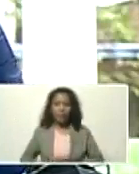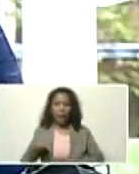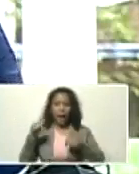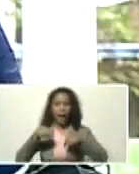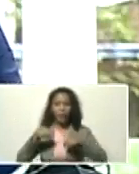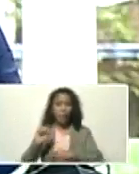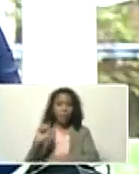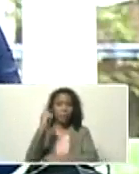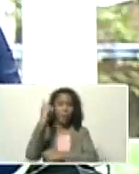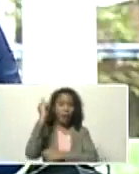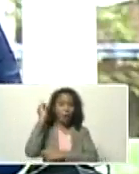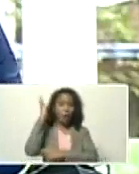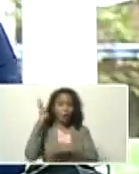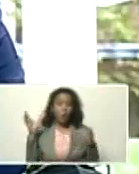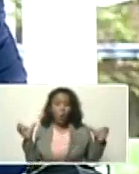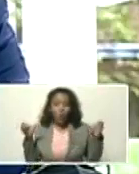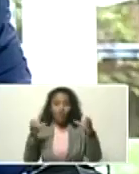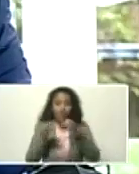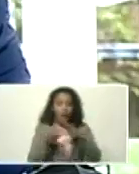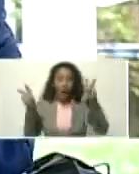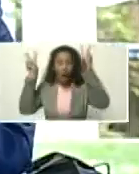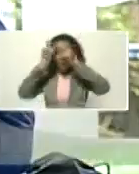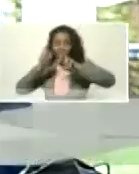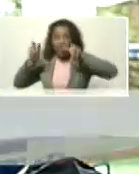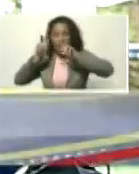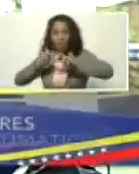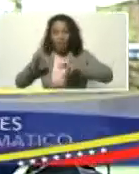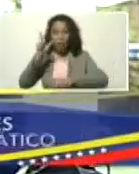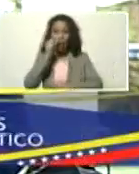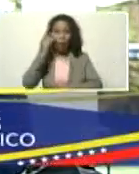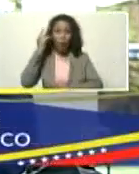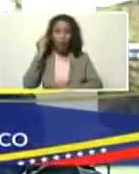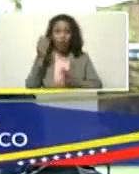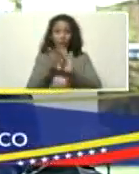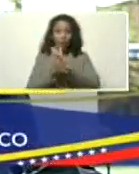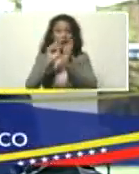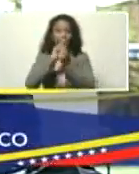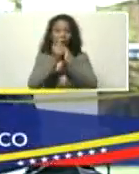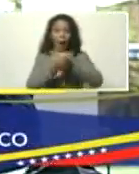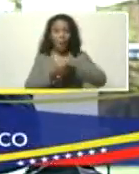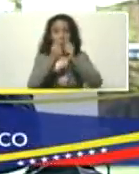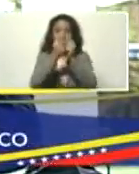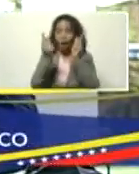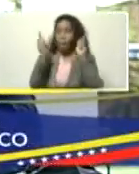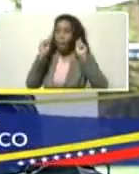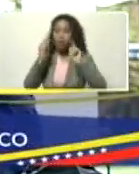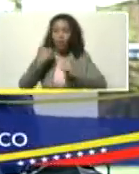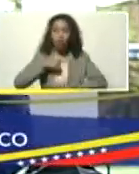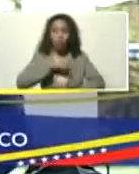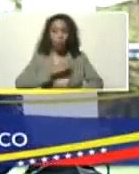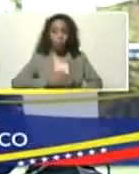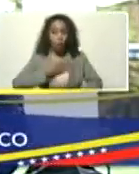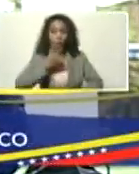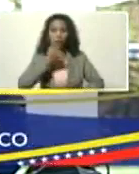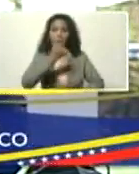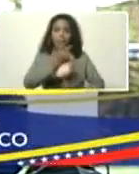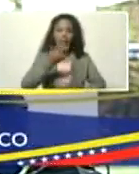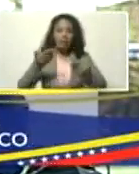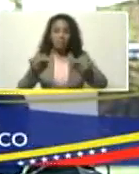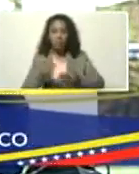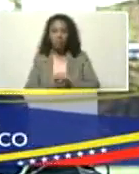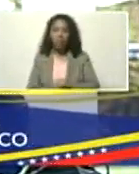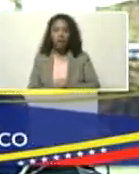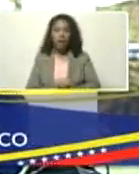primer congreso de investigadores e investigadoras sobre el cambio climático, nosotros podemos decir que